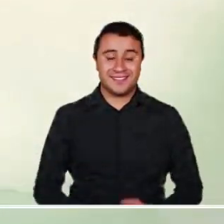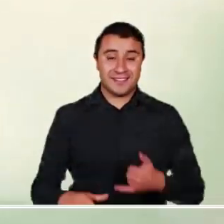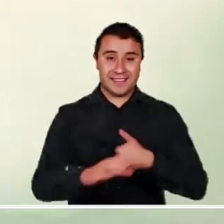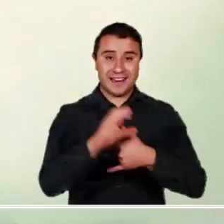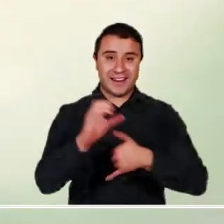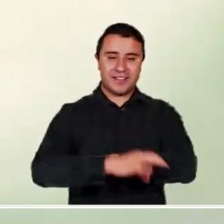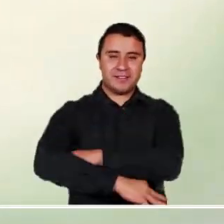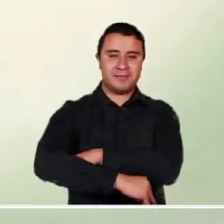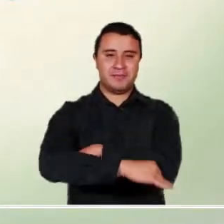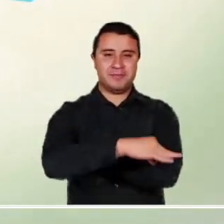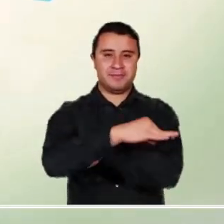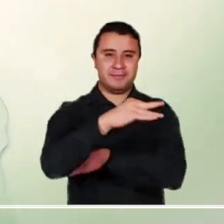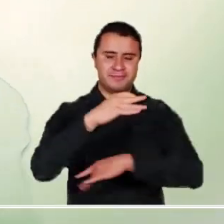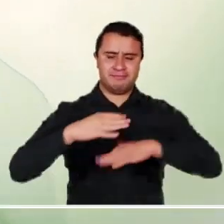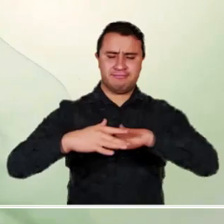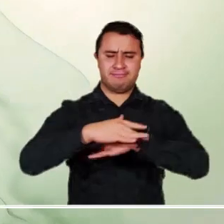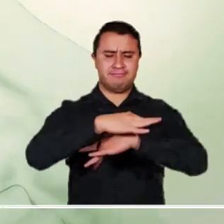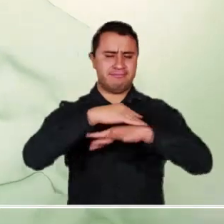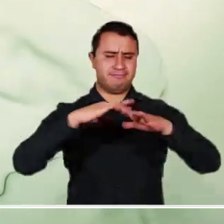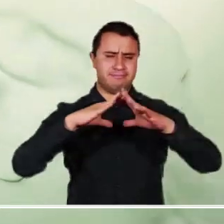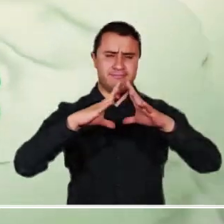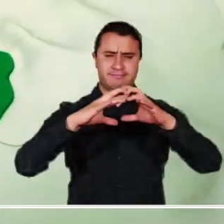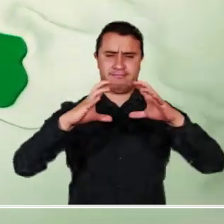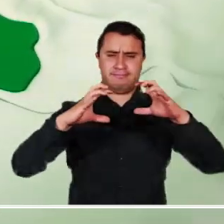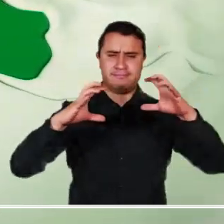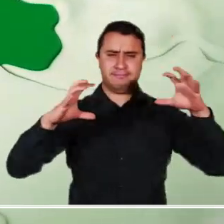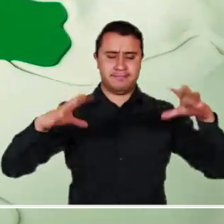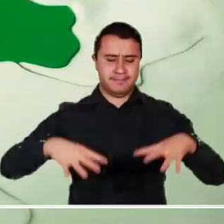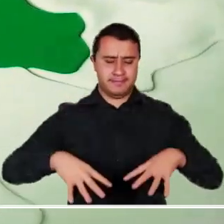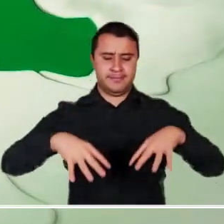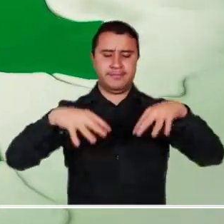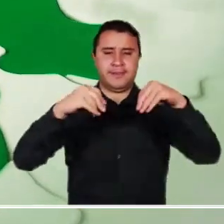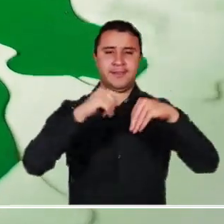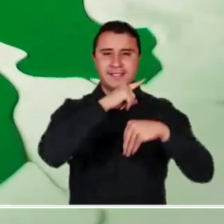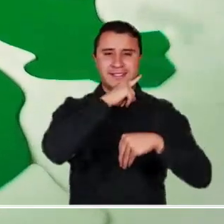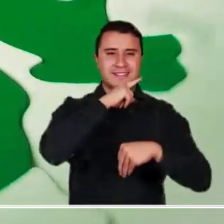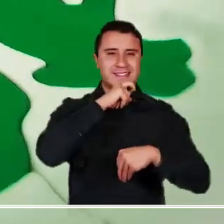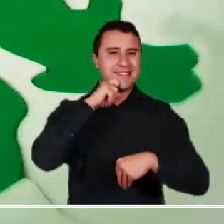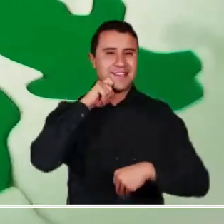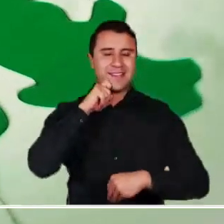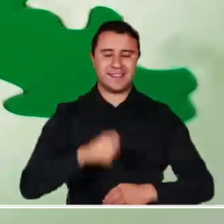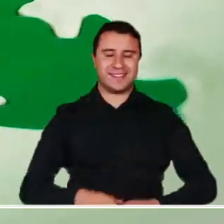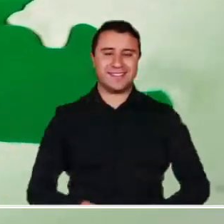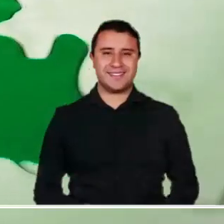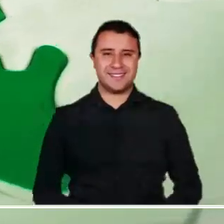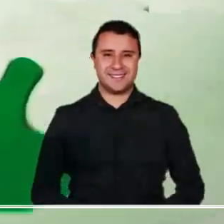Amanece en el Caribe y los pronósticos anuncian una jornada seca y con un cielo parcialmente nublado.